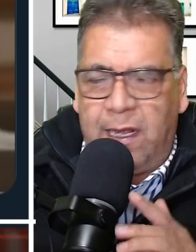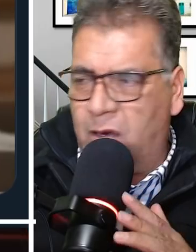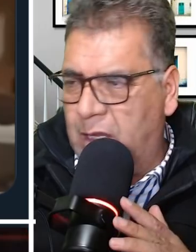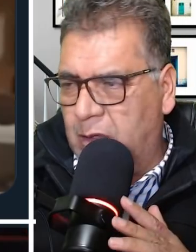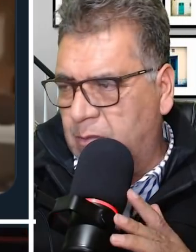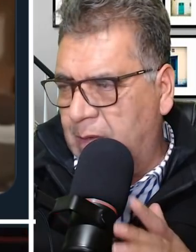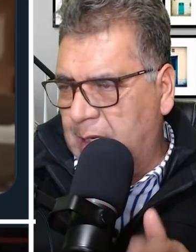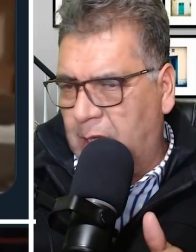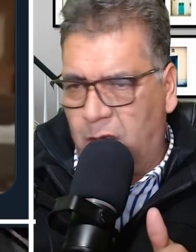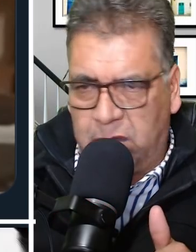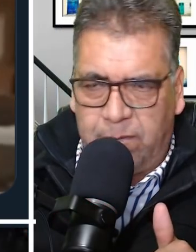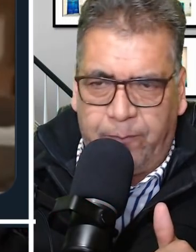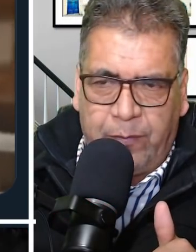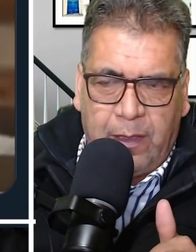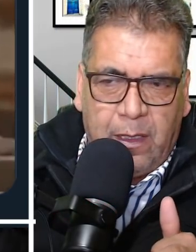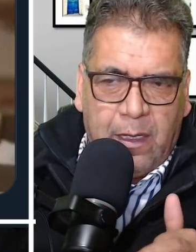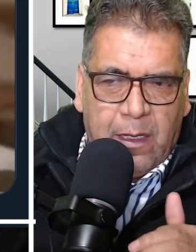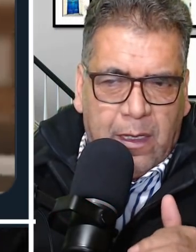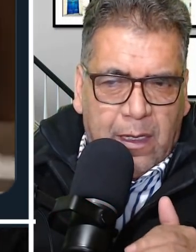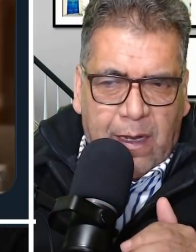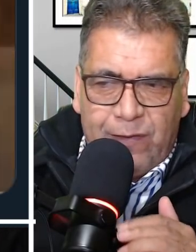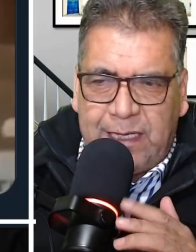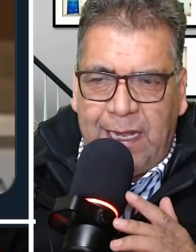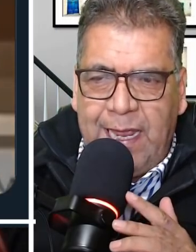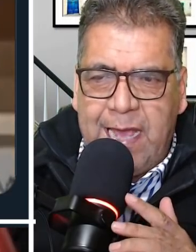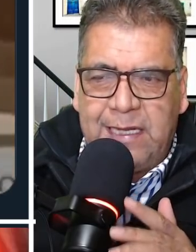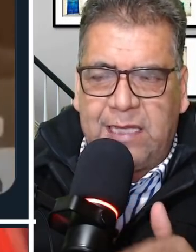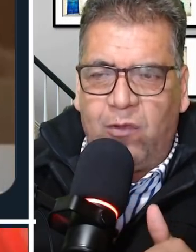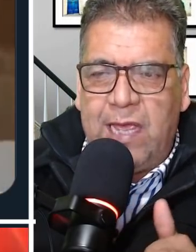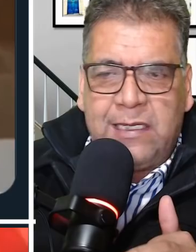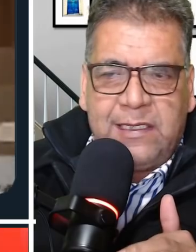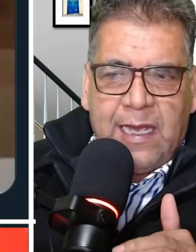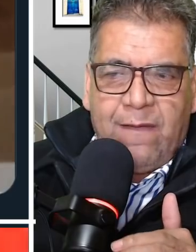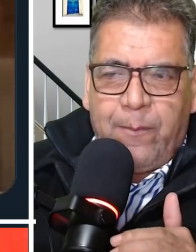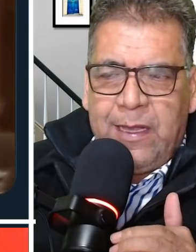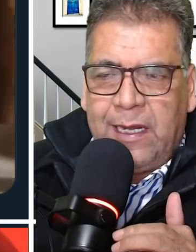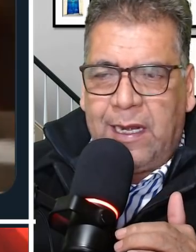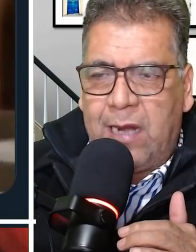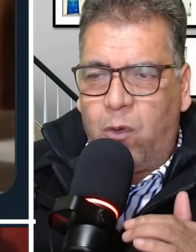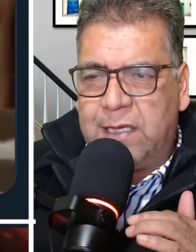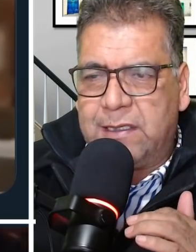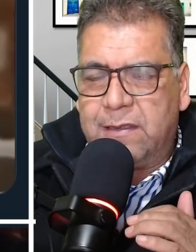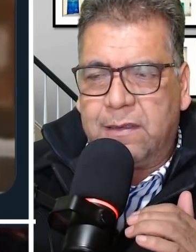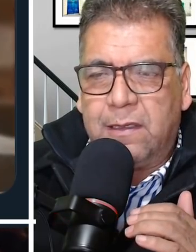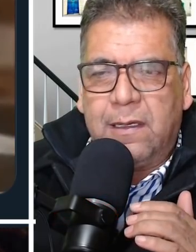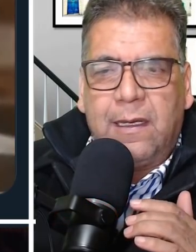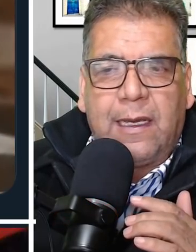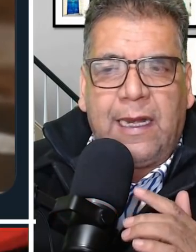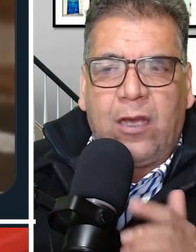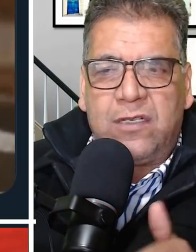de enero del 2022. La Fiscalía en esta audiencia iba a pedirle al juez